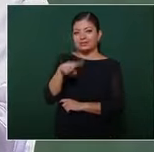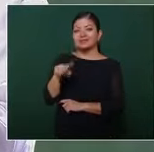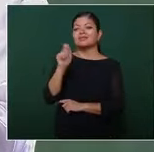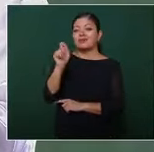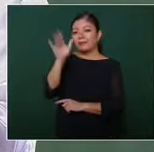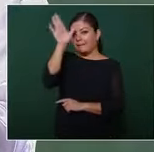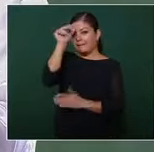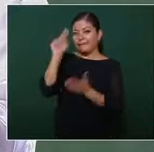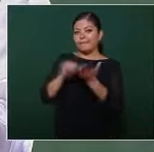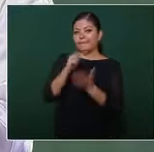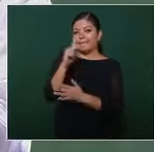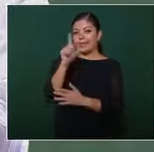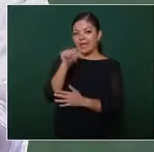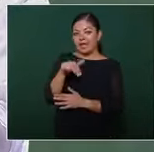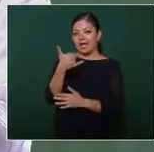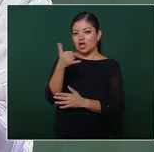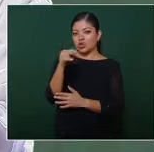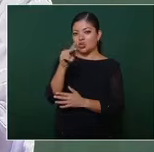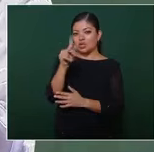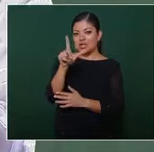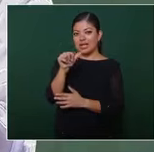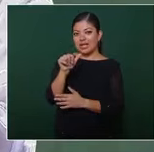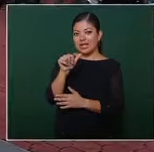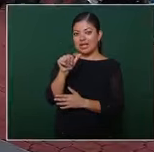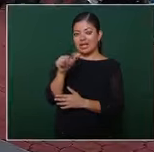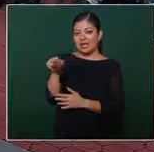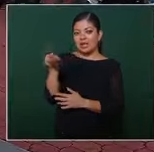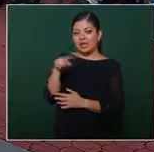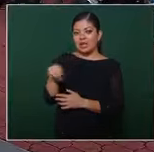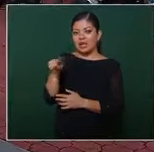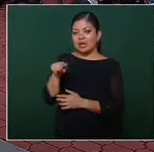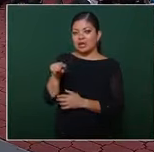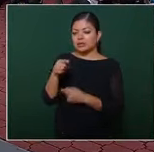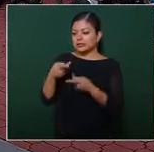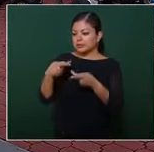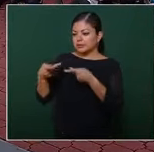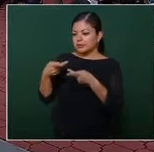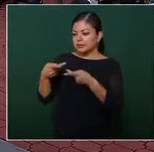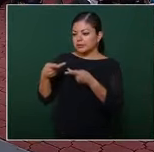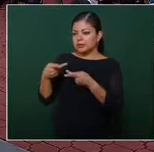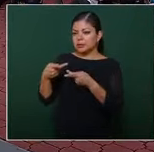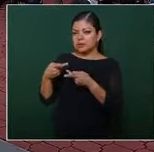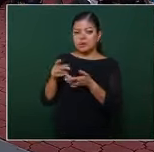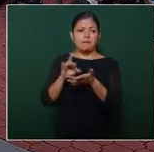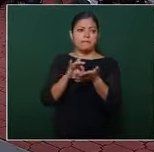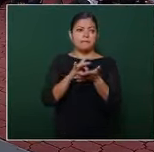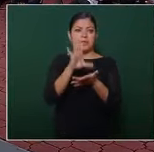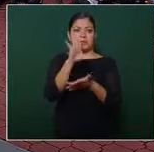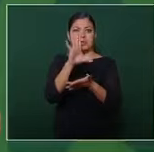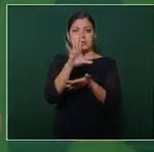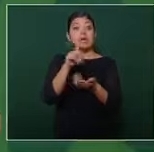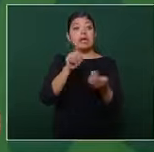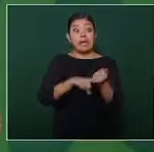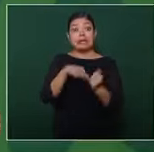y ya se va y ahí andaba todavía